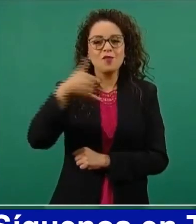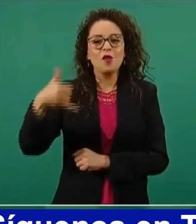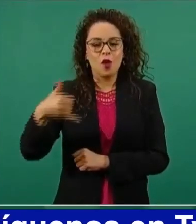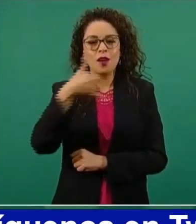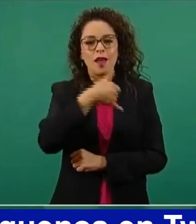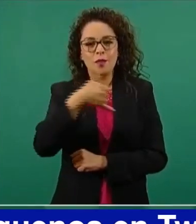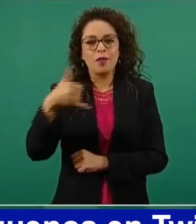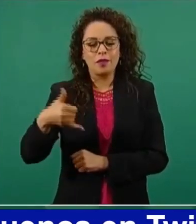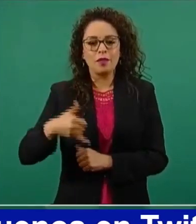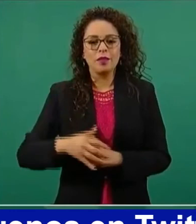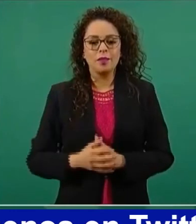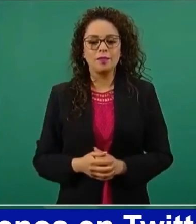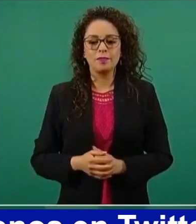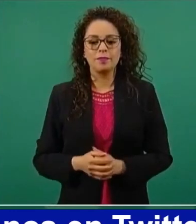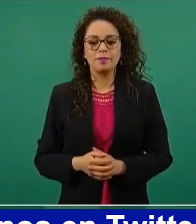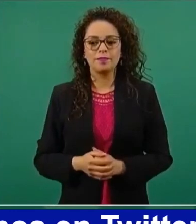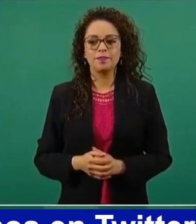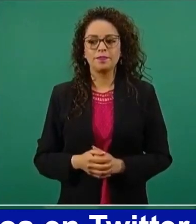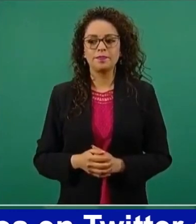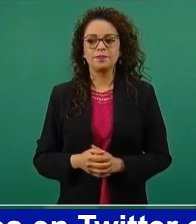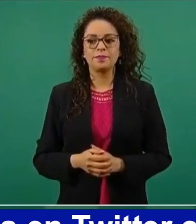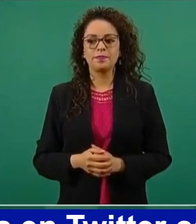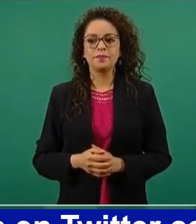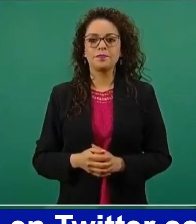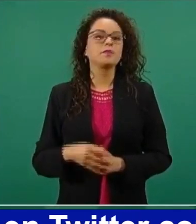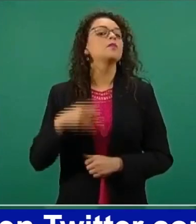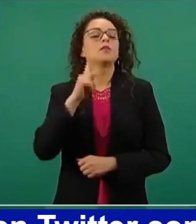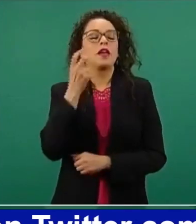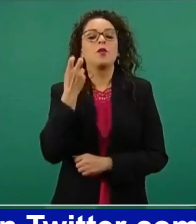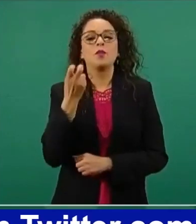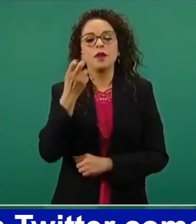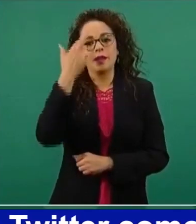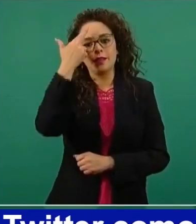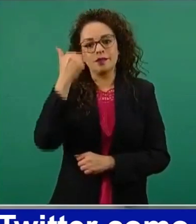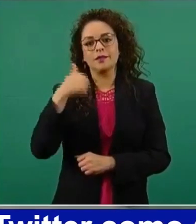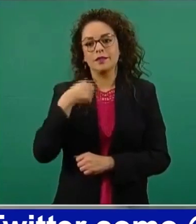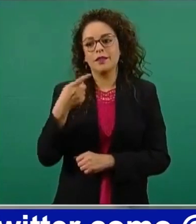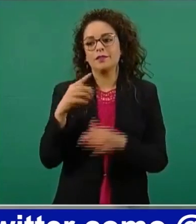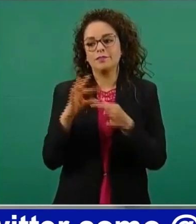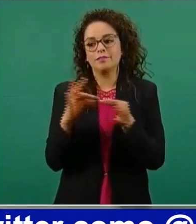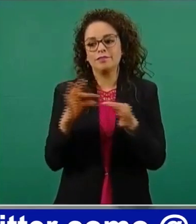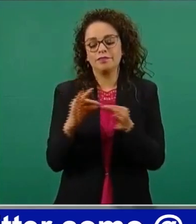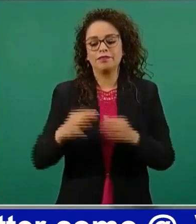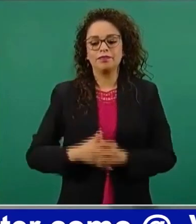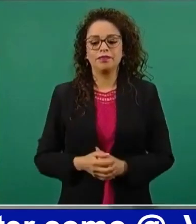Sí, sí. Pero fue por eso, por lo que comentaba él. En otros de los temas.